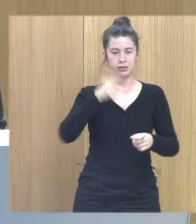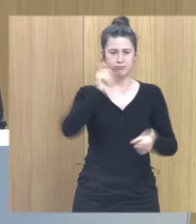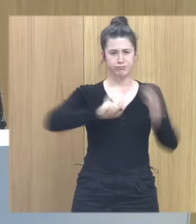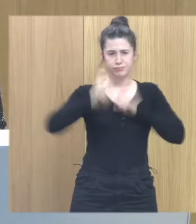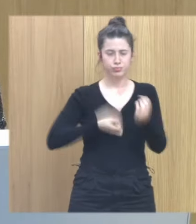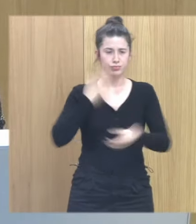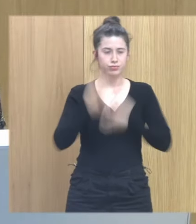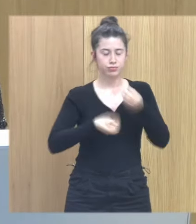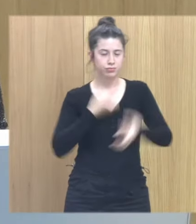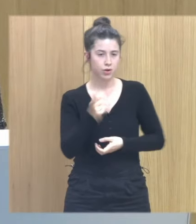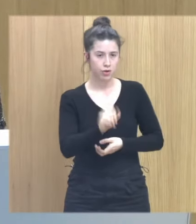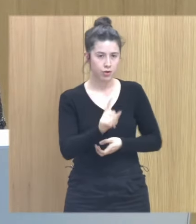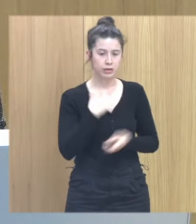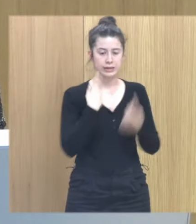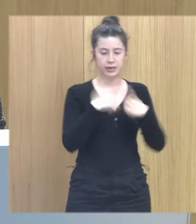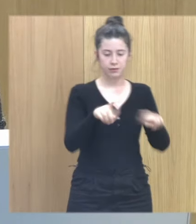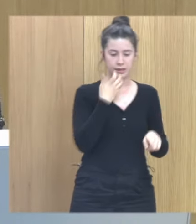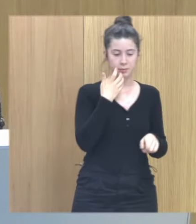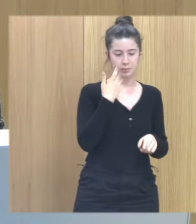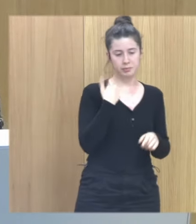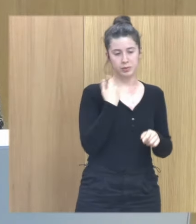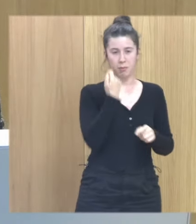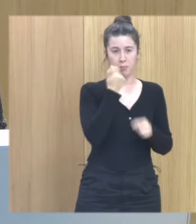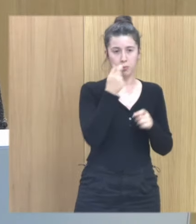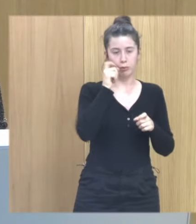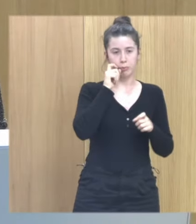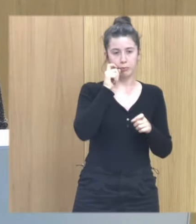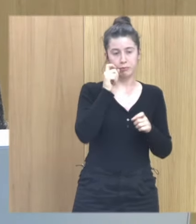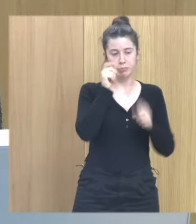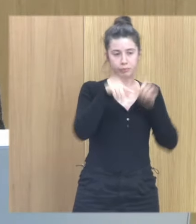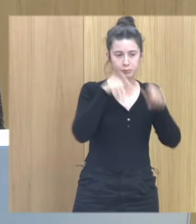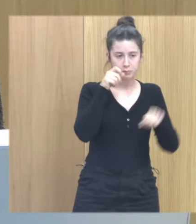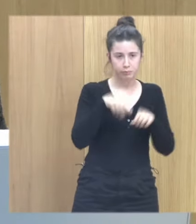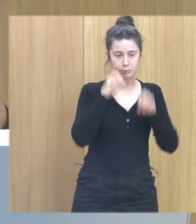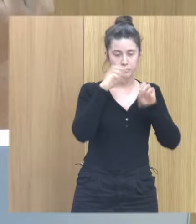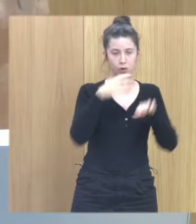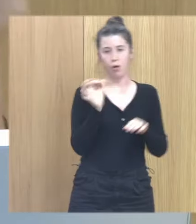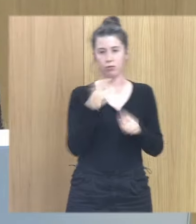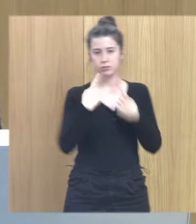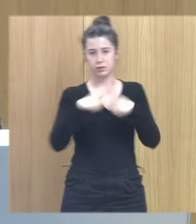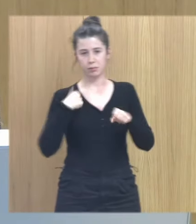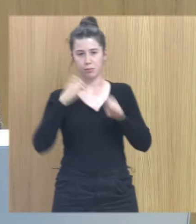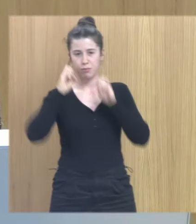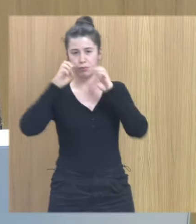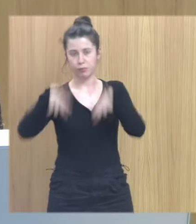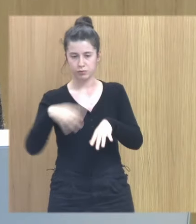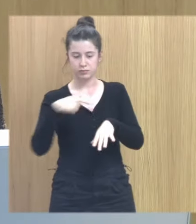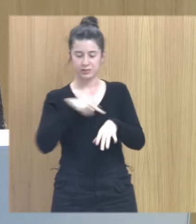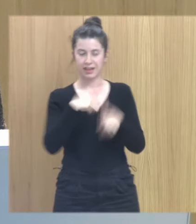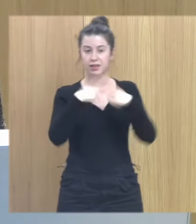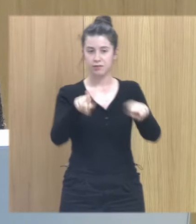entendemos que hay una diferencia entre que a se me escape una lágrima y que yo me desborde emocionalmente es la diferencia entre ser una figura de seguridad o no serla